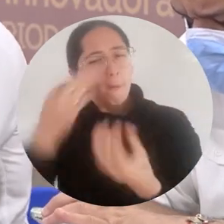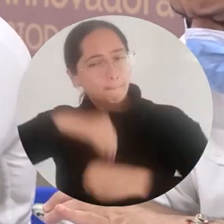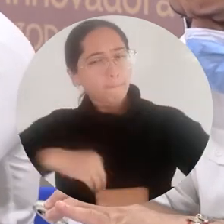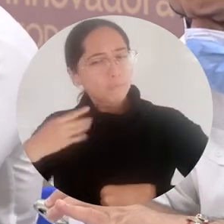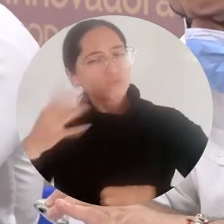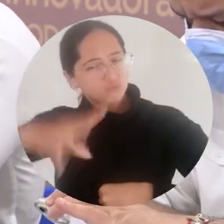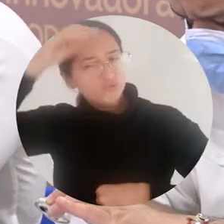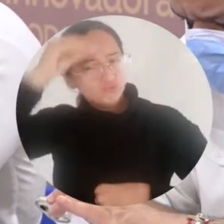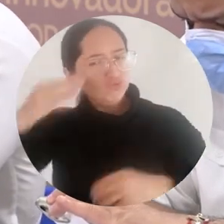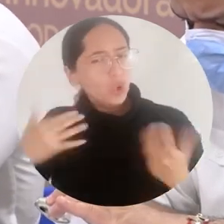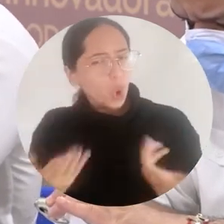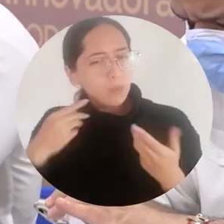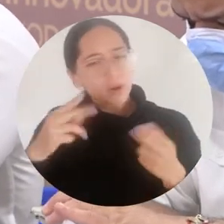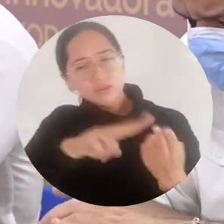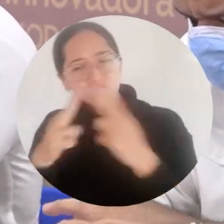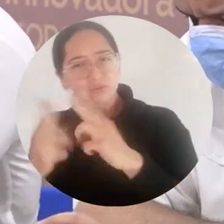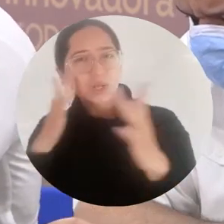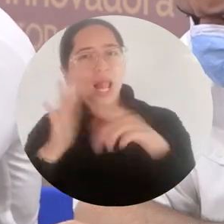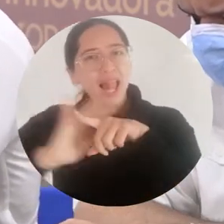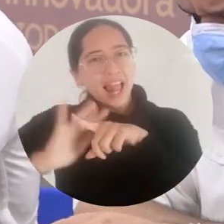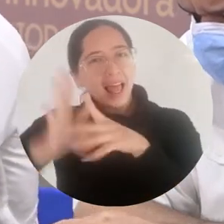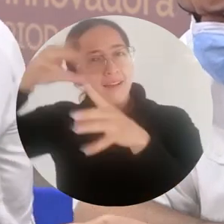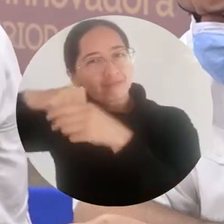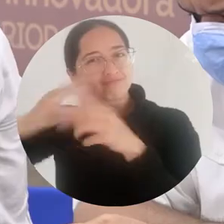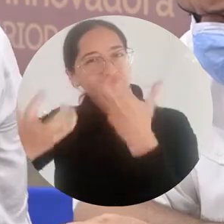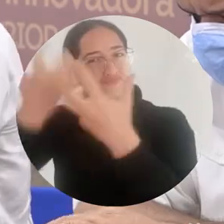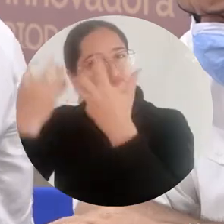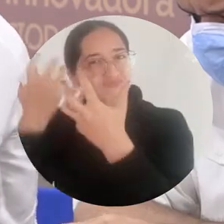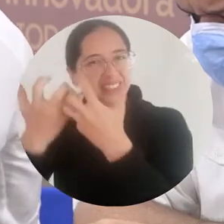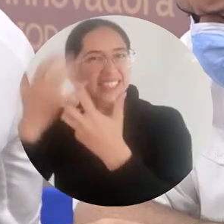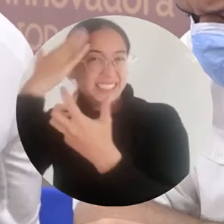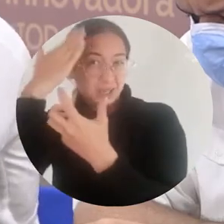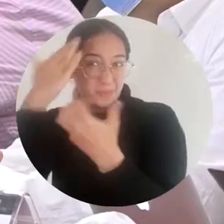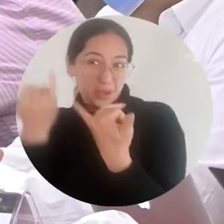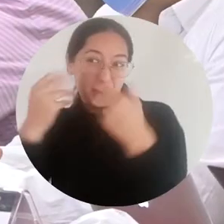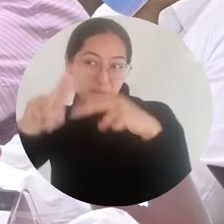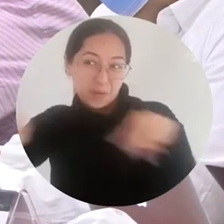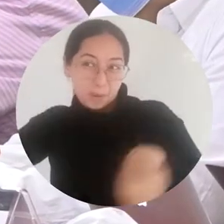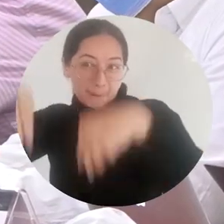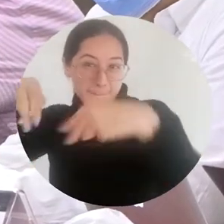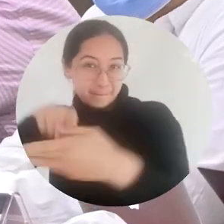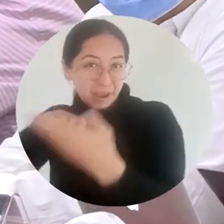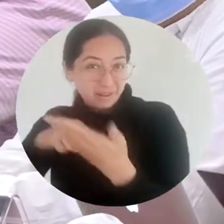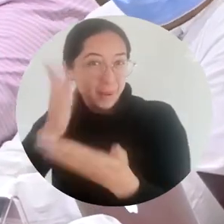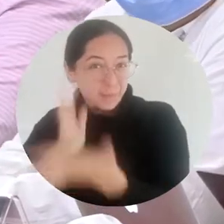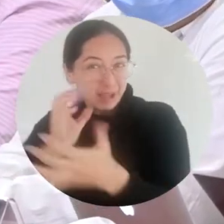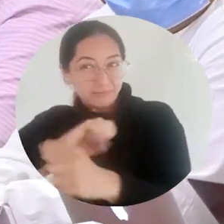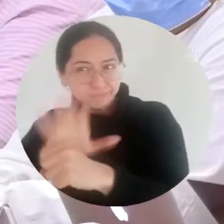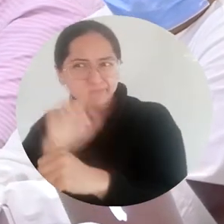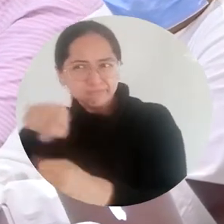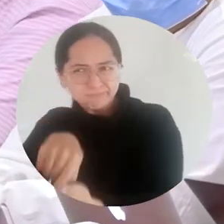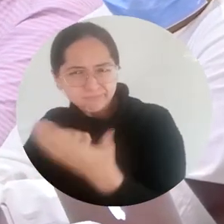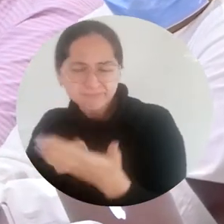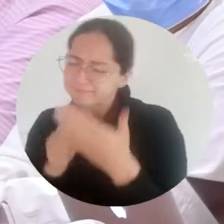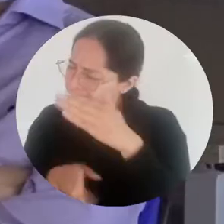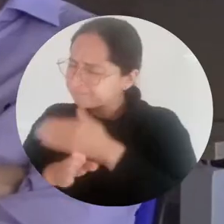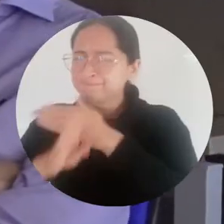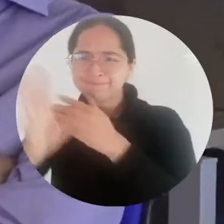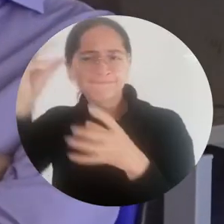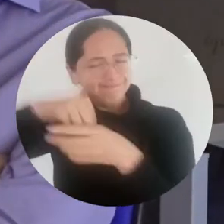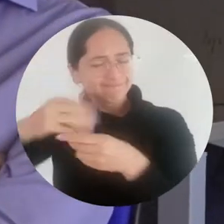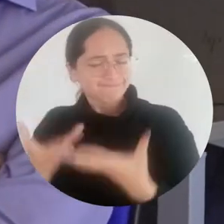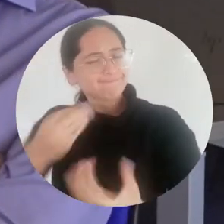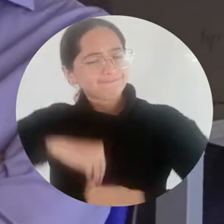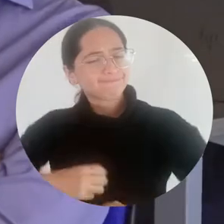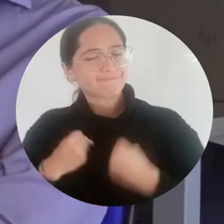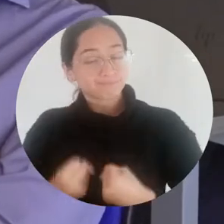aprendizajes para también como sistema entrar más fortalecidos a los desafíos que nos trae la sociedad pospandemia. El agradecimiento en